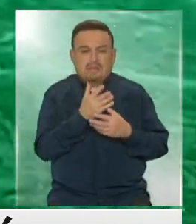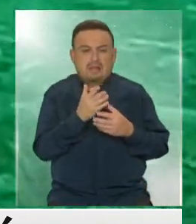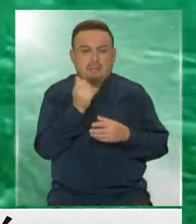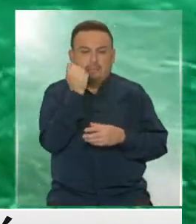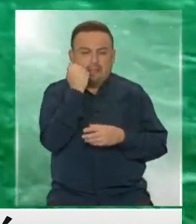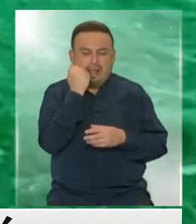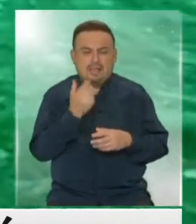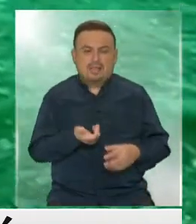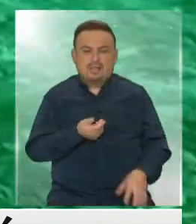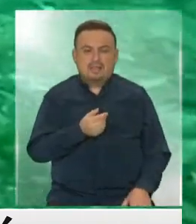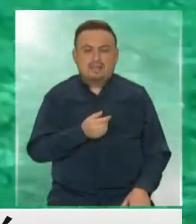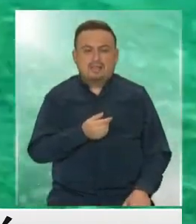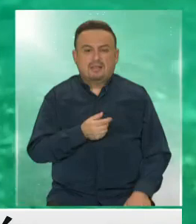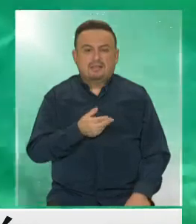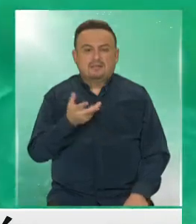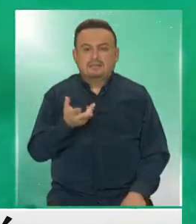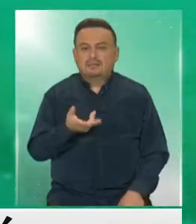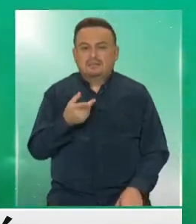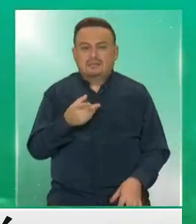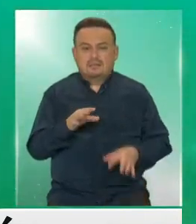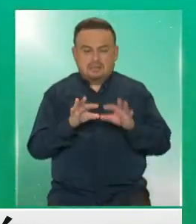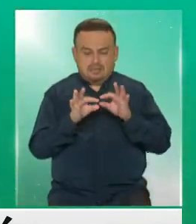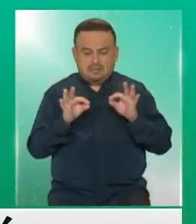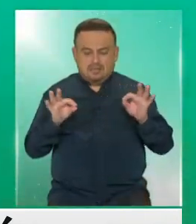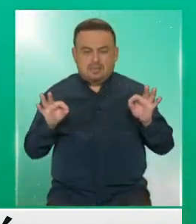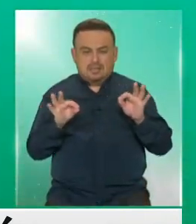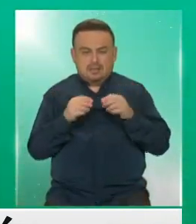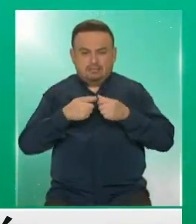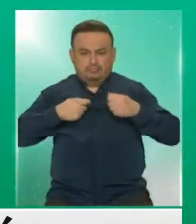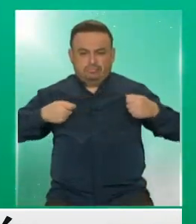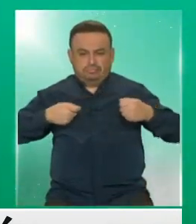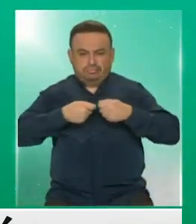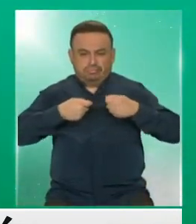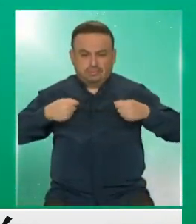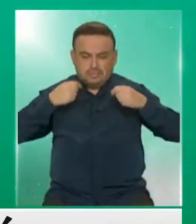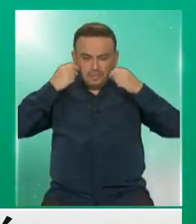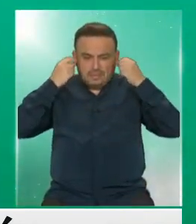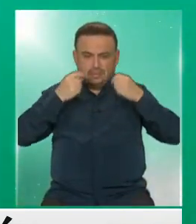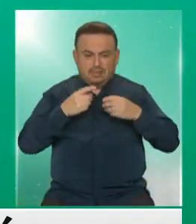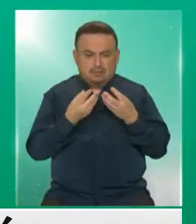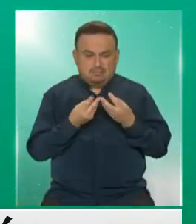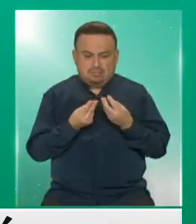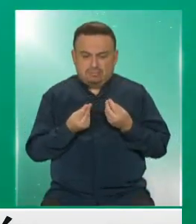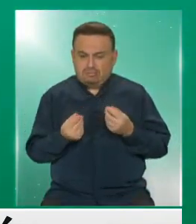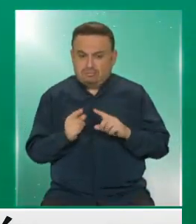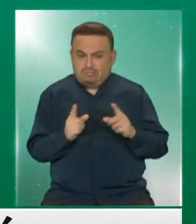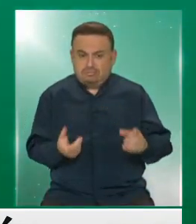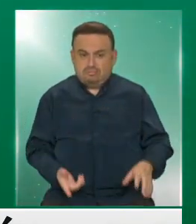plástico, el elástico, en definitiva eso no es biodegradable.